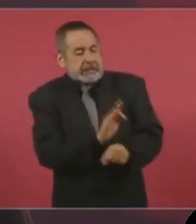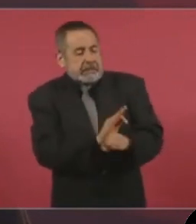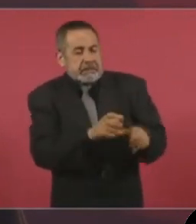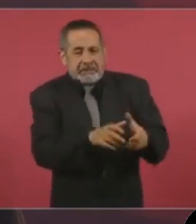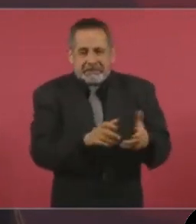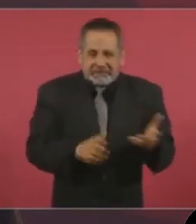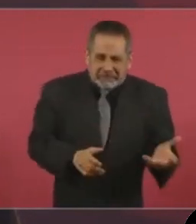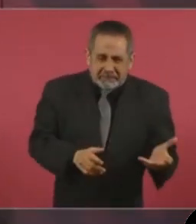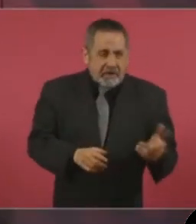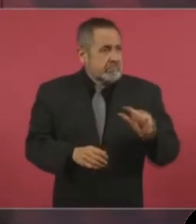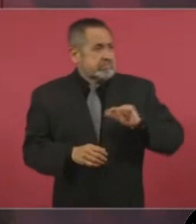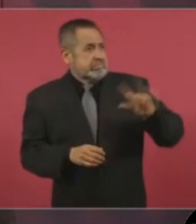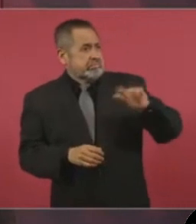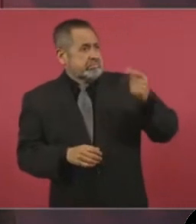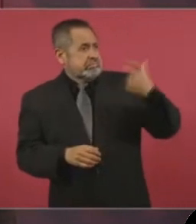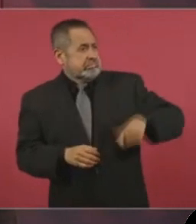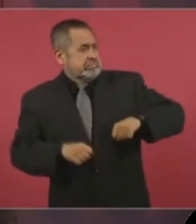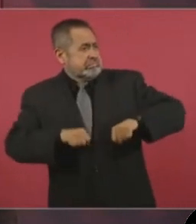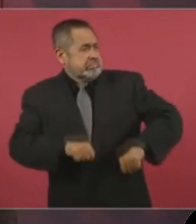defendiendo a los potentados,